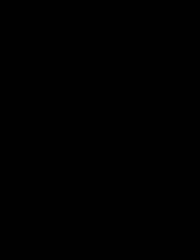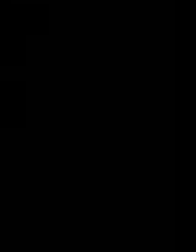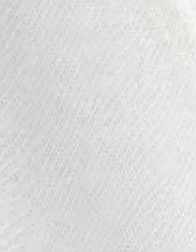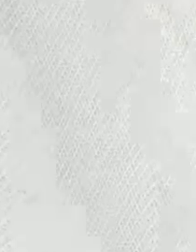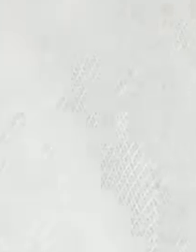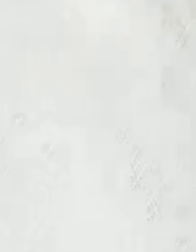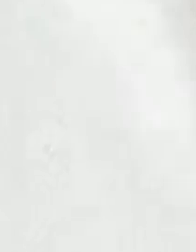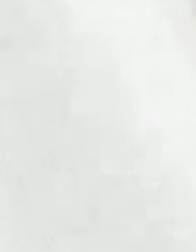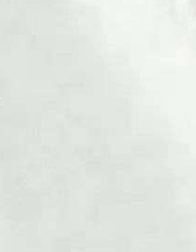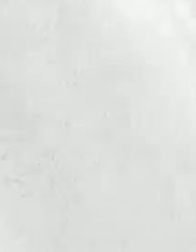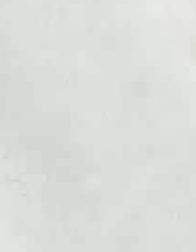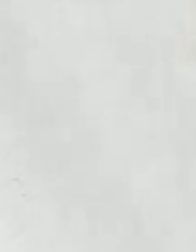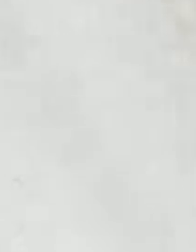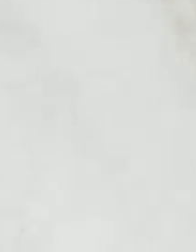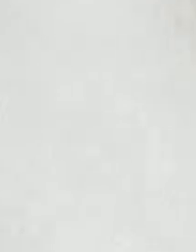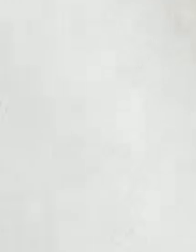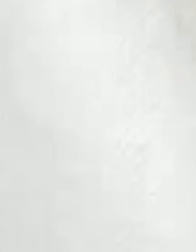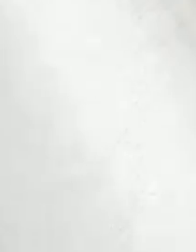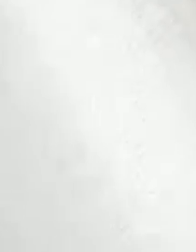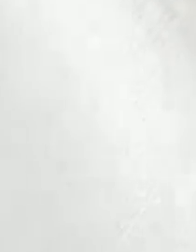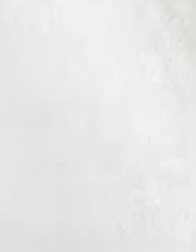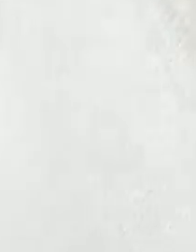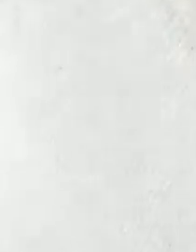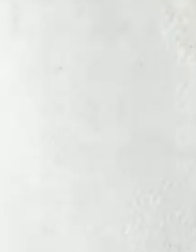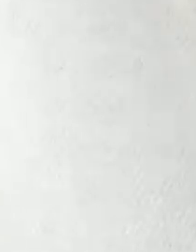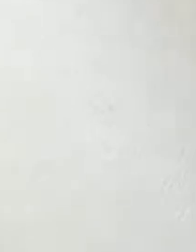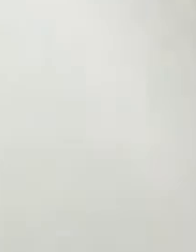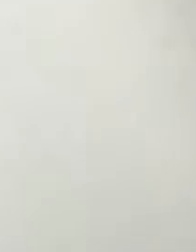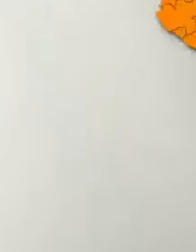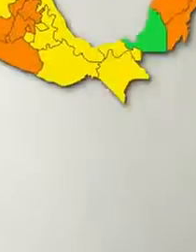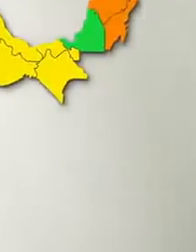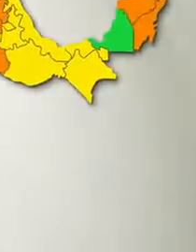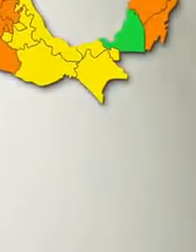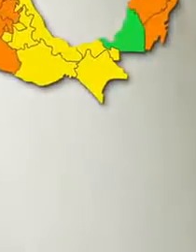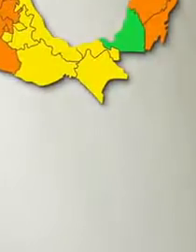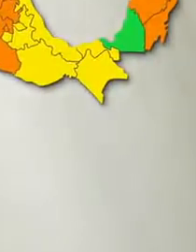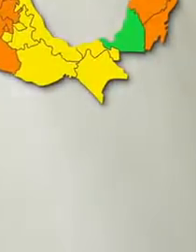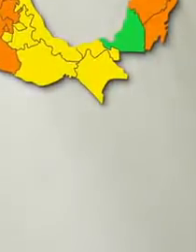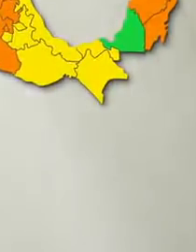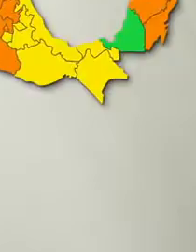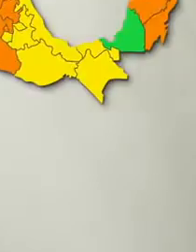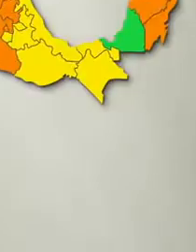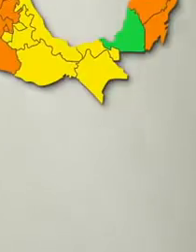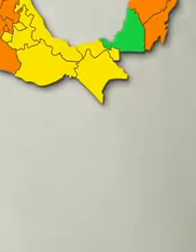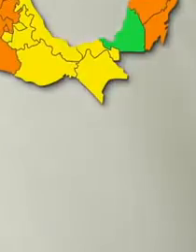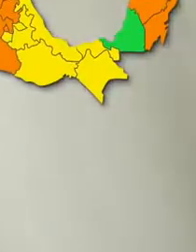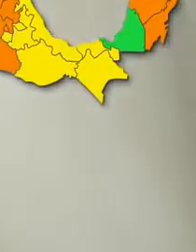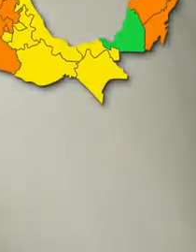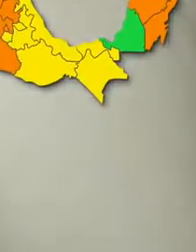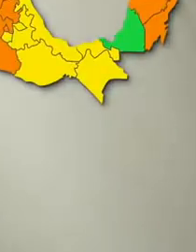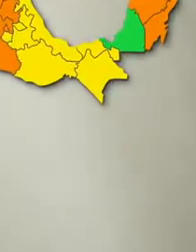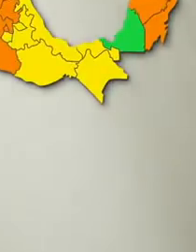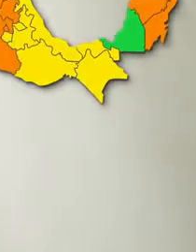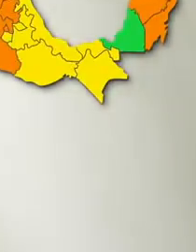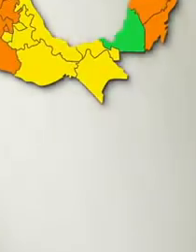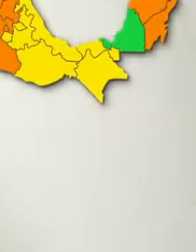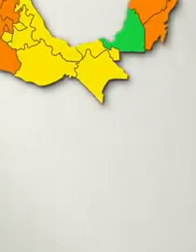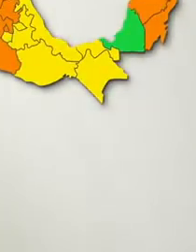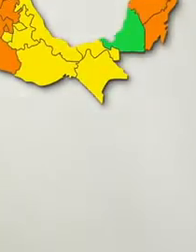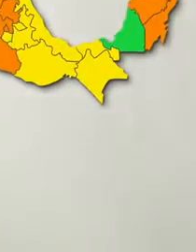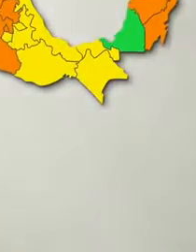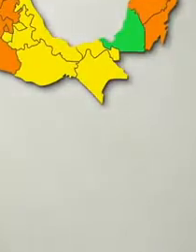La Secretaría de Salud reporta este 27 de octubre de 2020 que en México hay 48,000 personas. 3,350